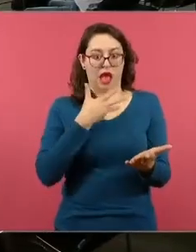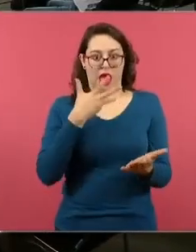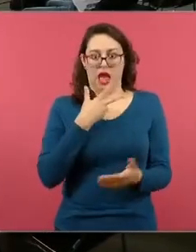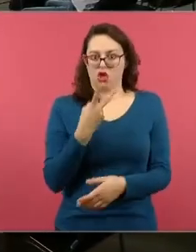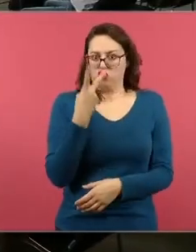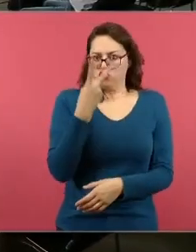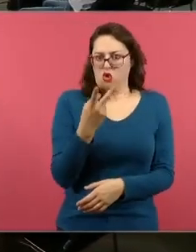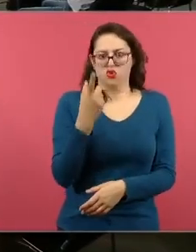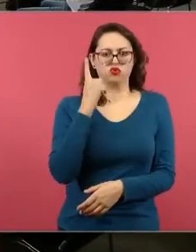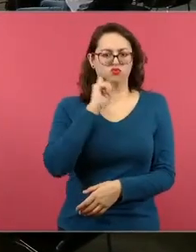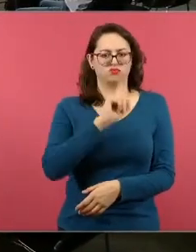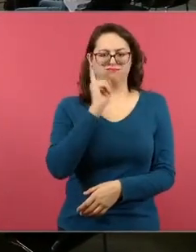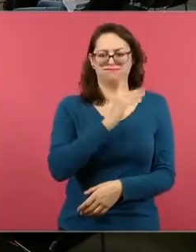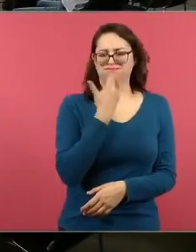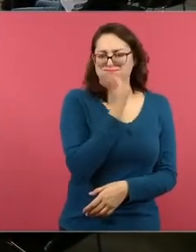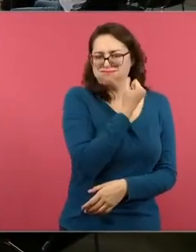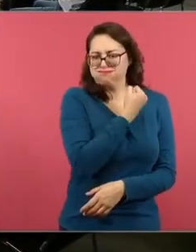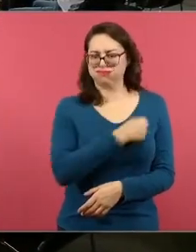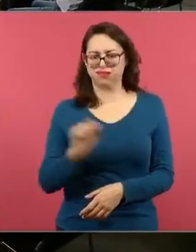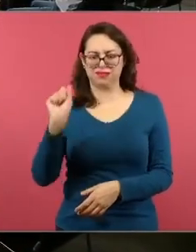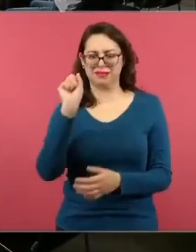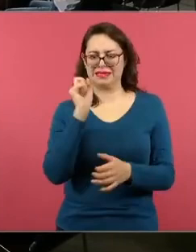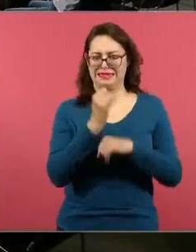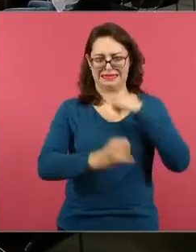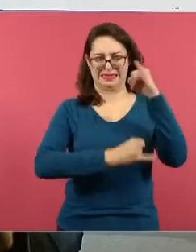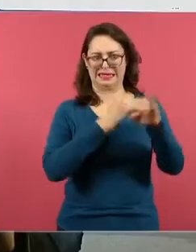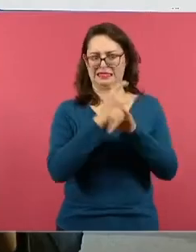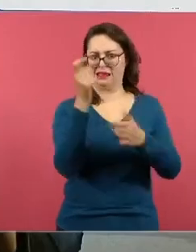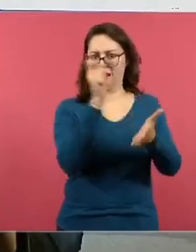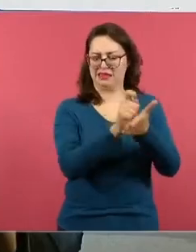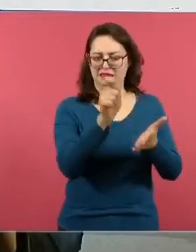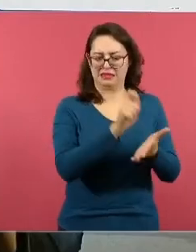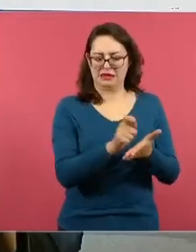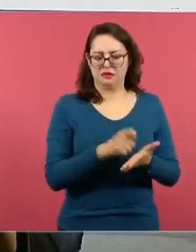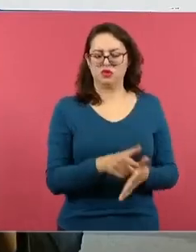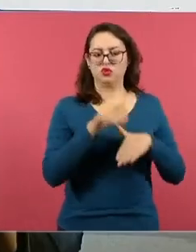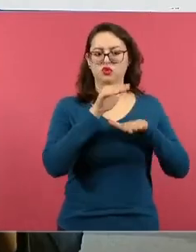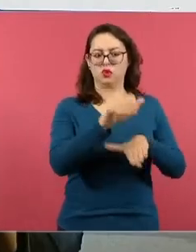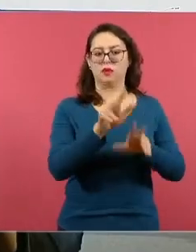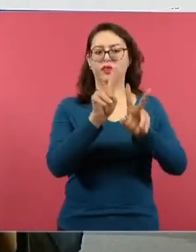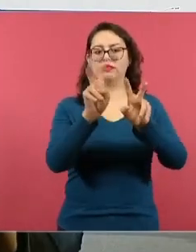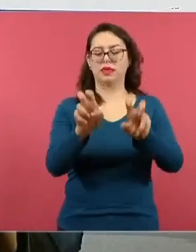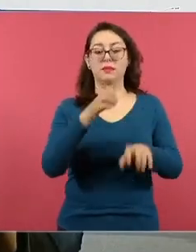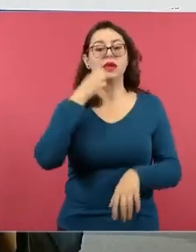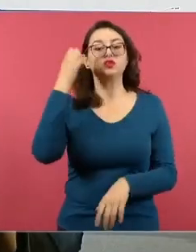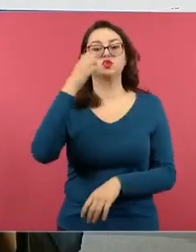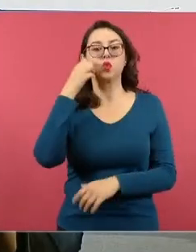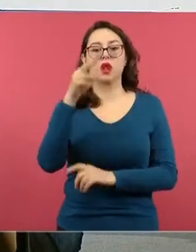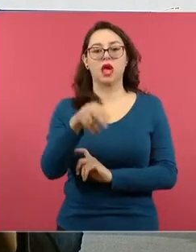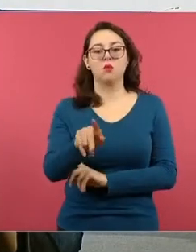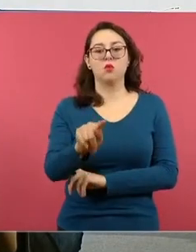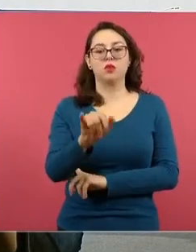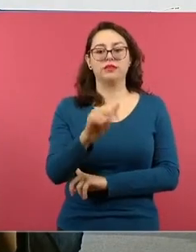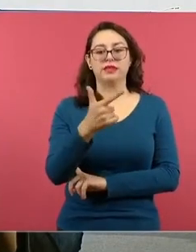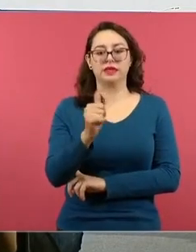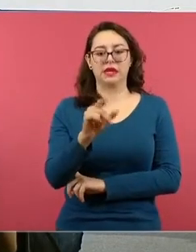Rebolledo Angulo con las estrategias didácticas para escuelas multigrado, que es sumamente importante.